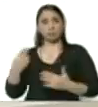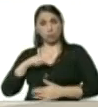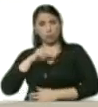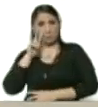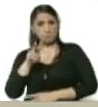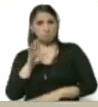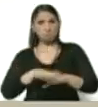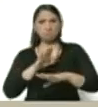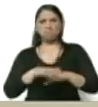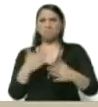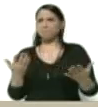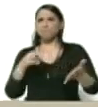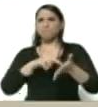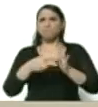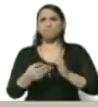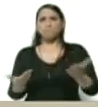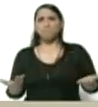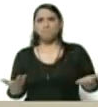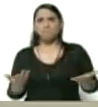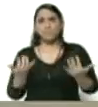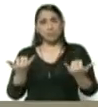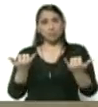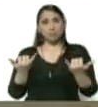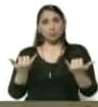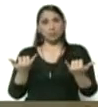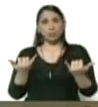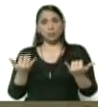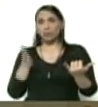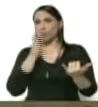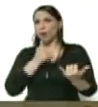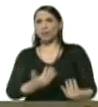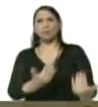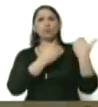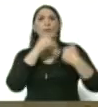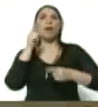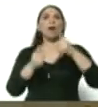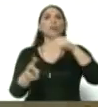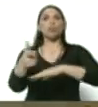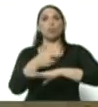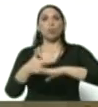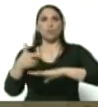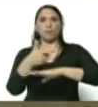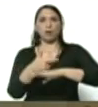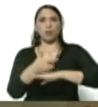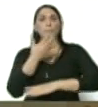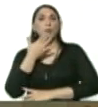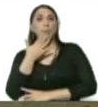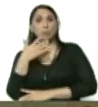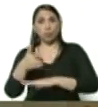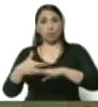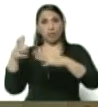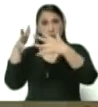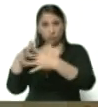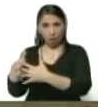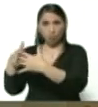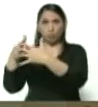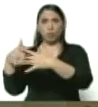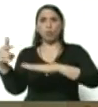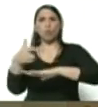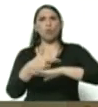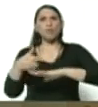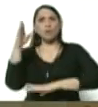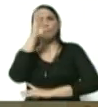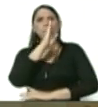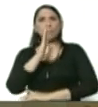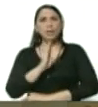visto lo que ha significado la actuación irresponsable de algunos gobiernos. El gobierno de los Estados Unidos, el gobierno de